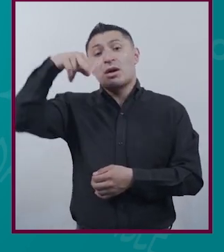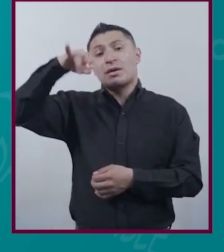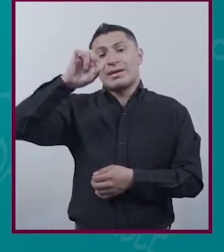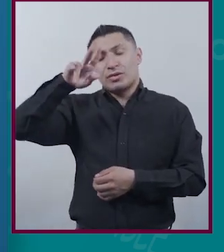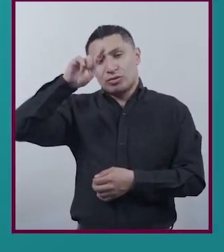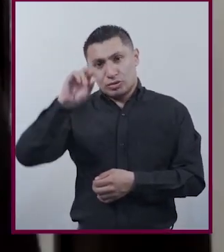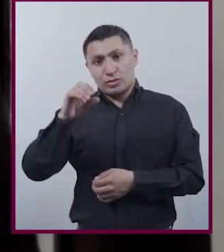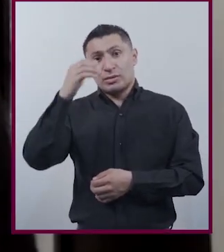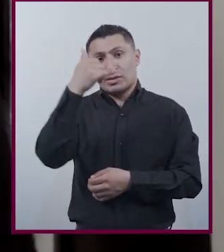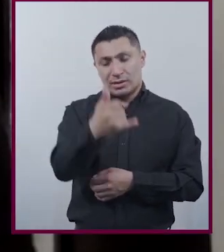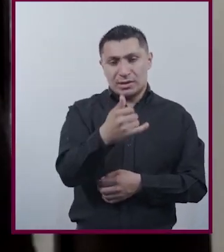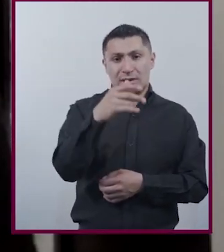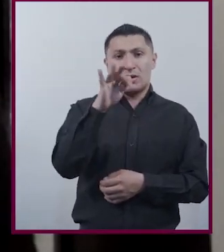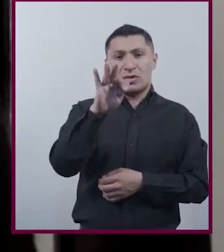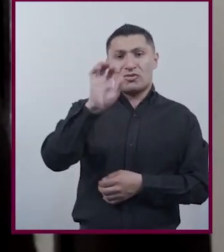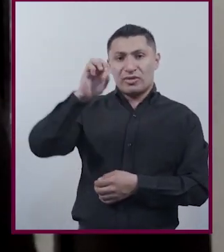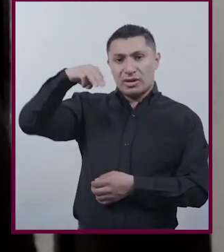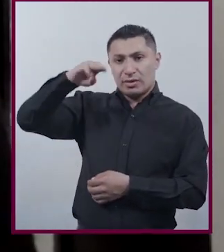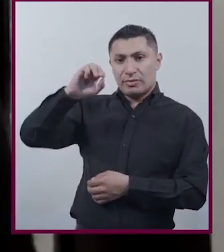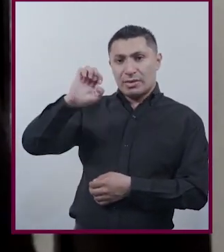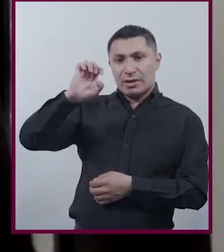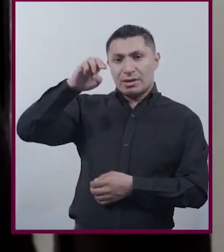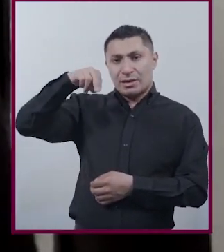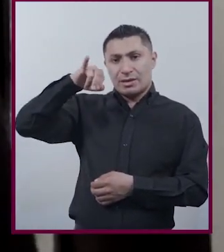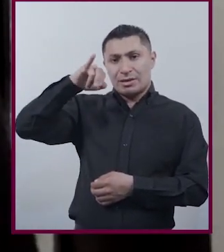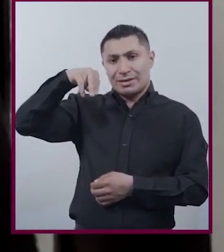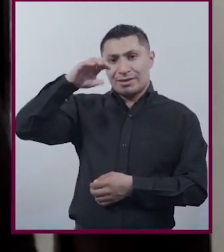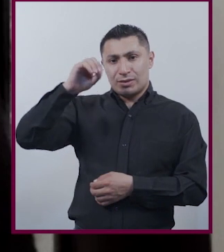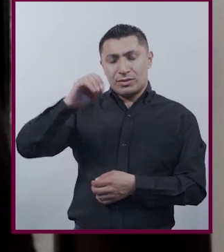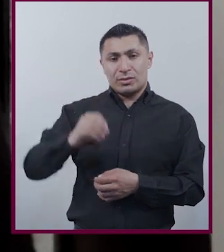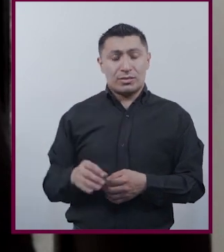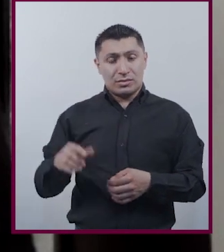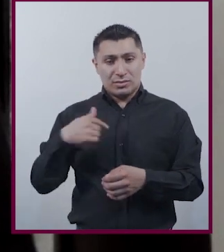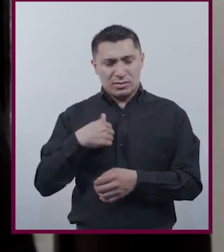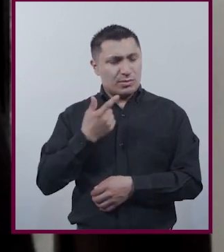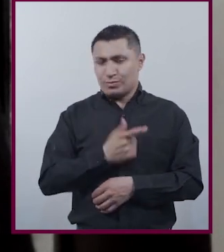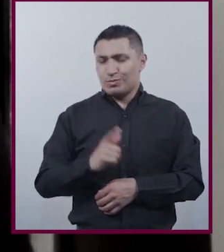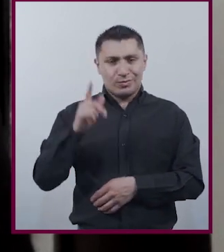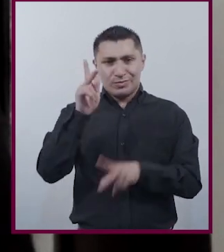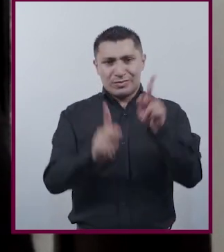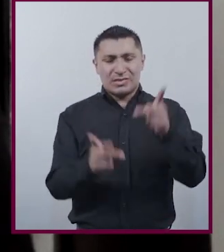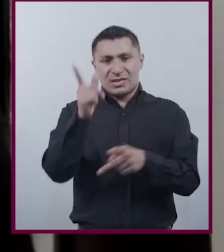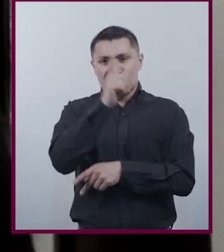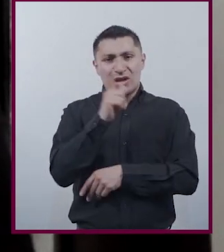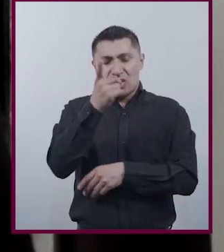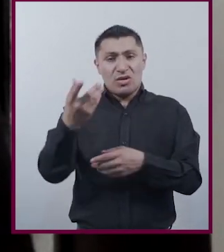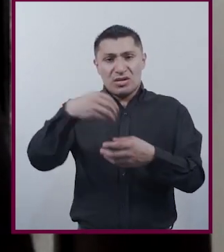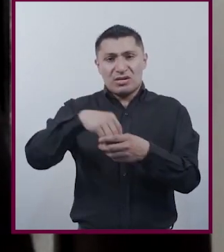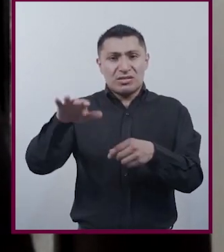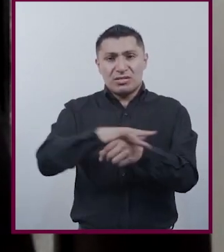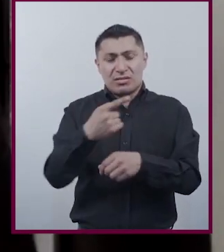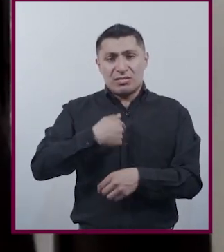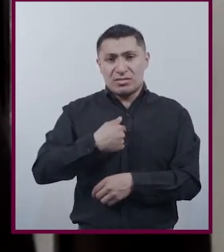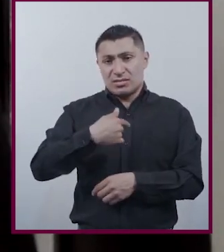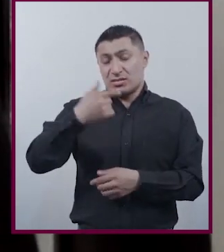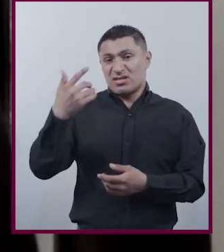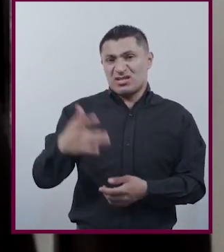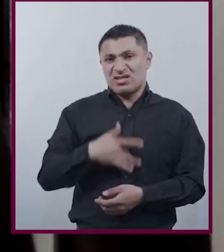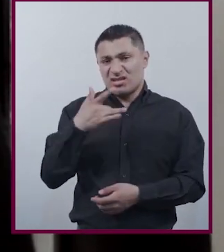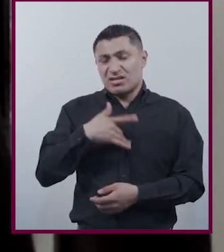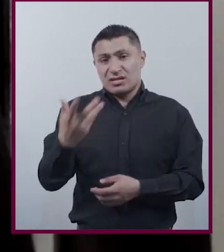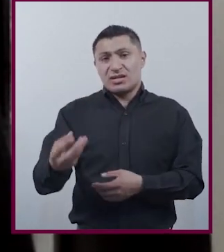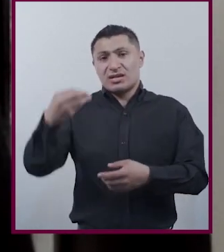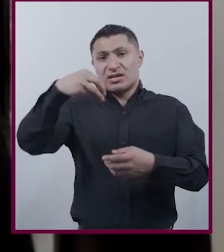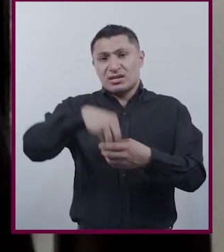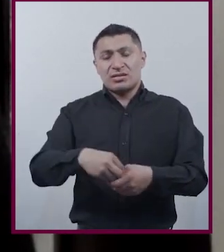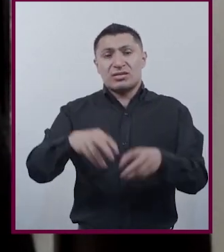En femenino No me gusta Hablar del lenguaje Incluyente Porque yo Siento Que la